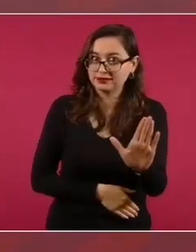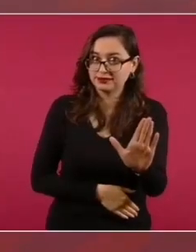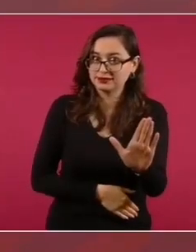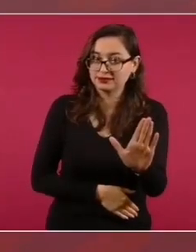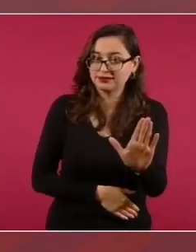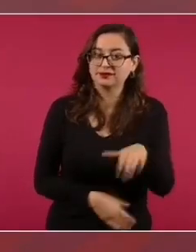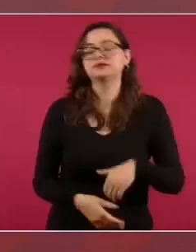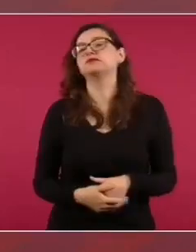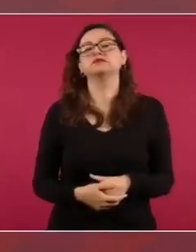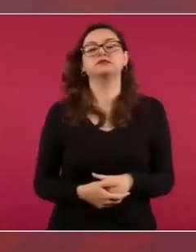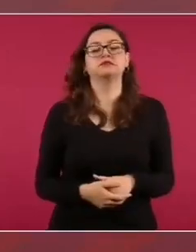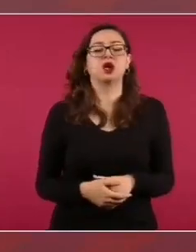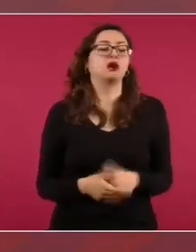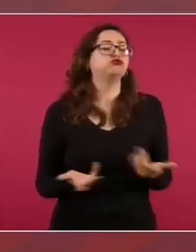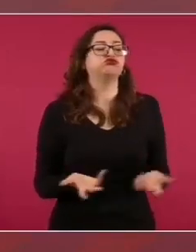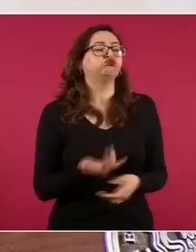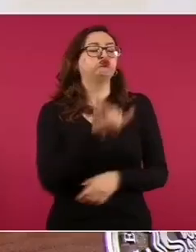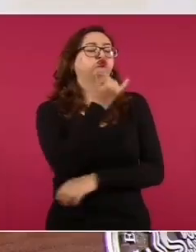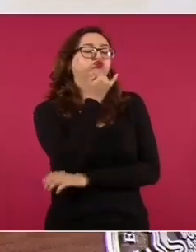No se lo autorizaban.